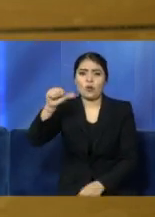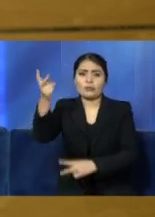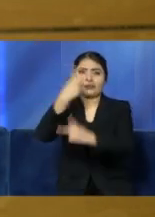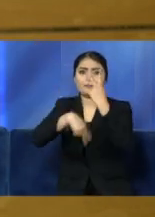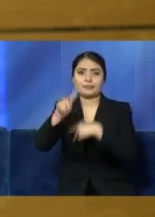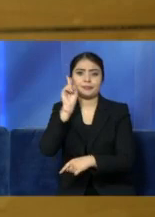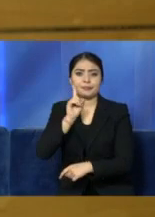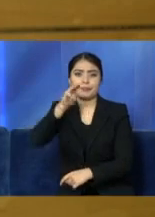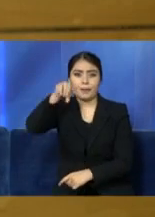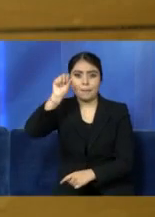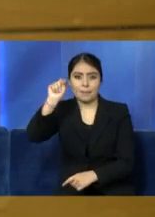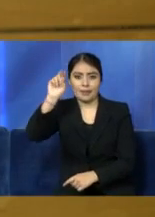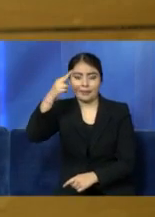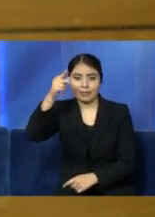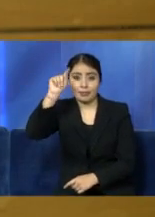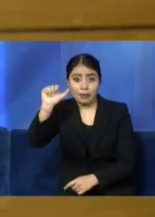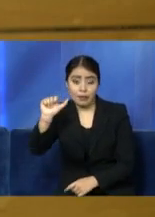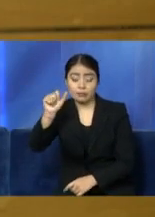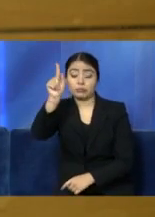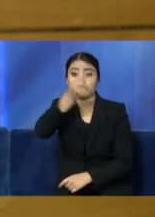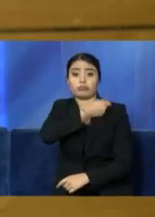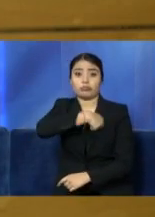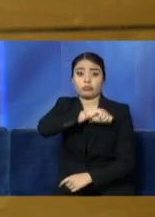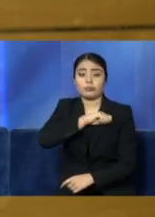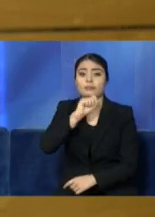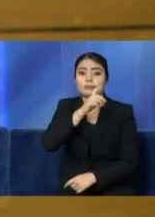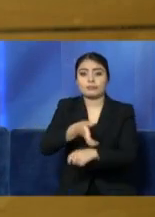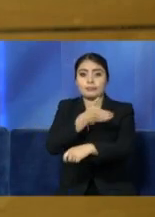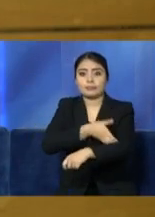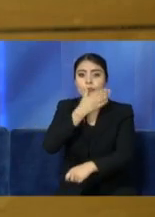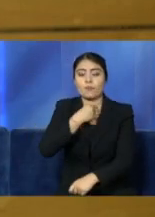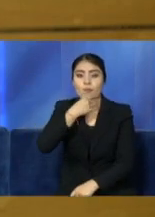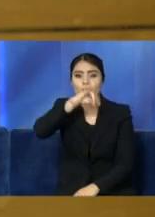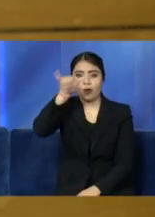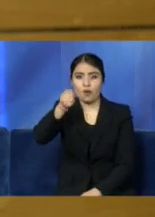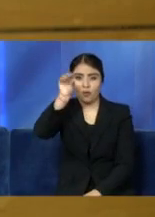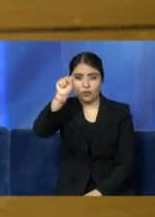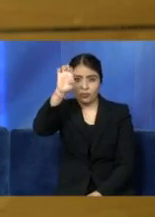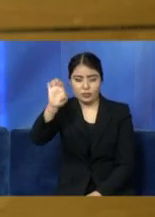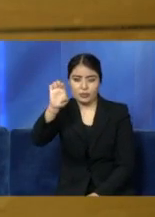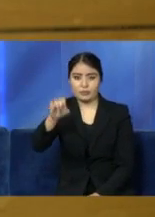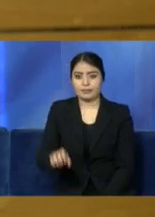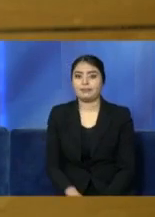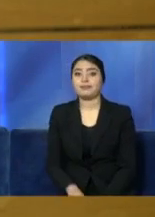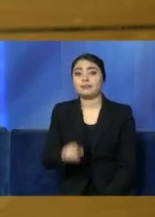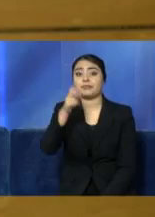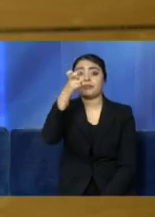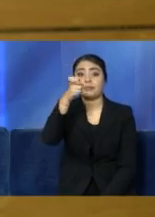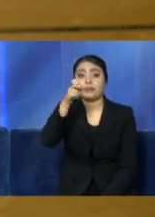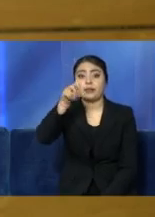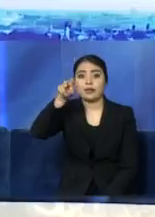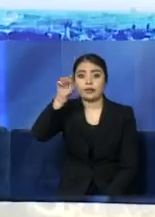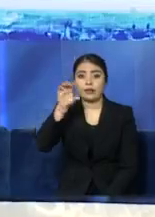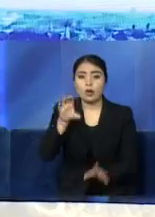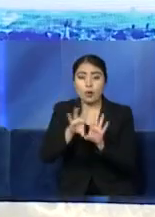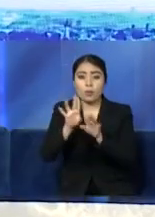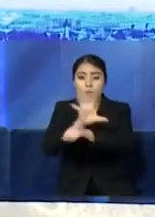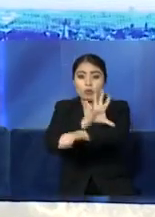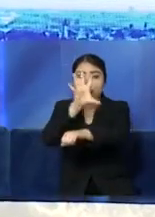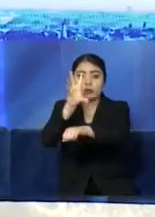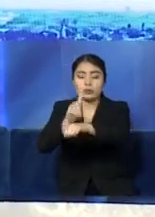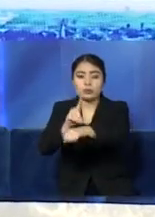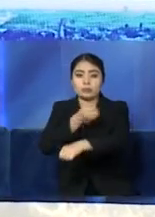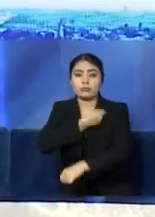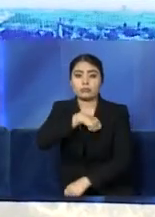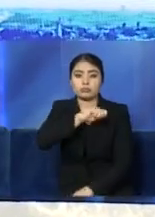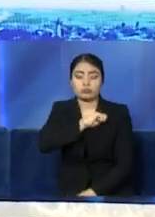jurisdicción sanitaria número 6 de Torreón y José Antonio Candelas, coordinador clínico de virosis en el estado de Durango. Marta, gracias por